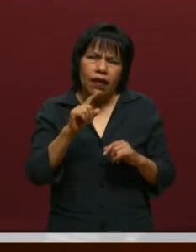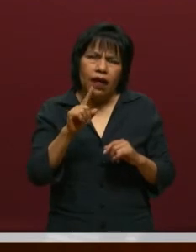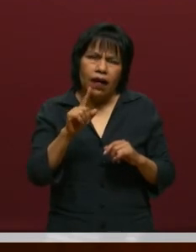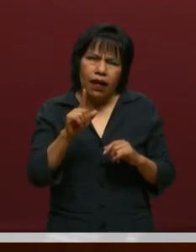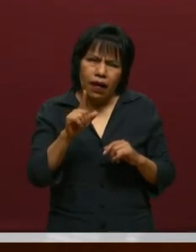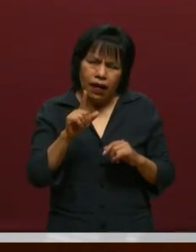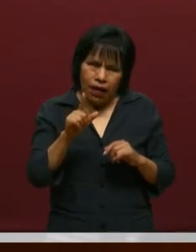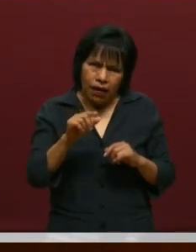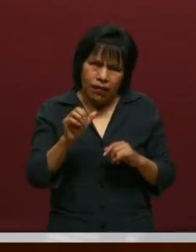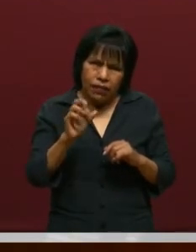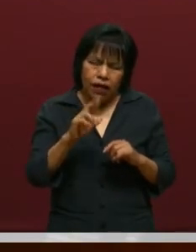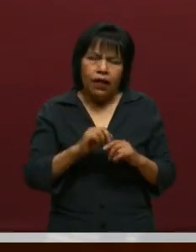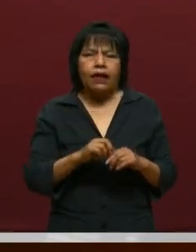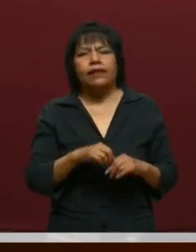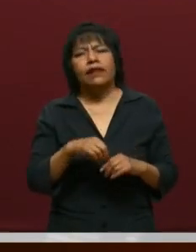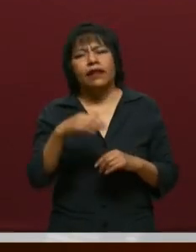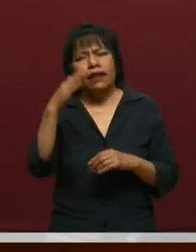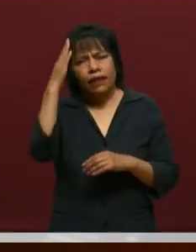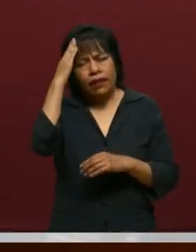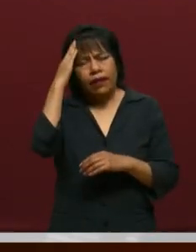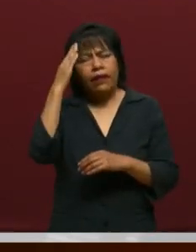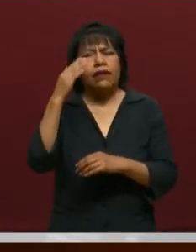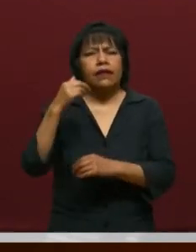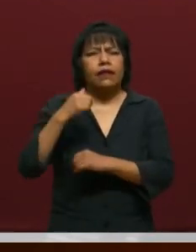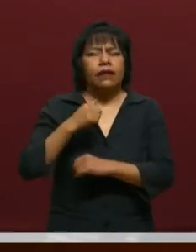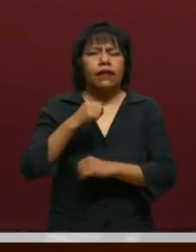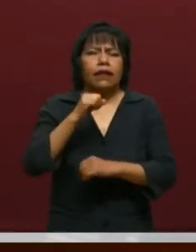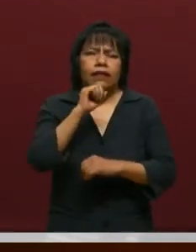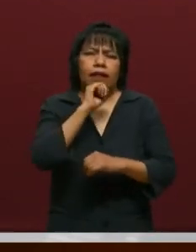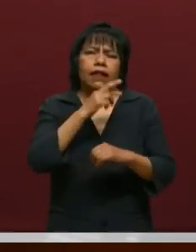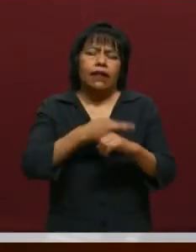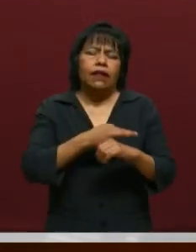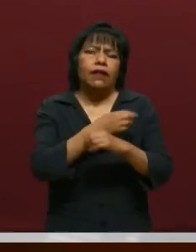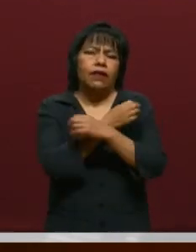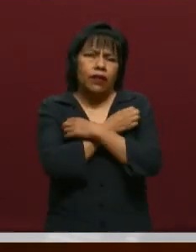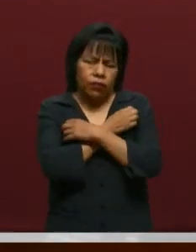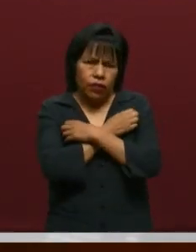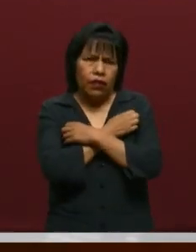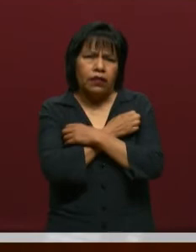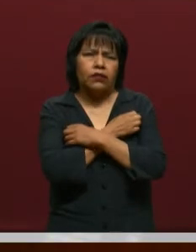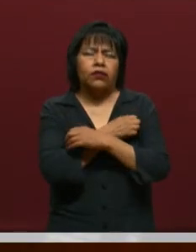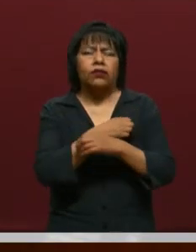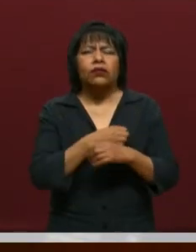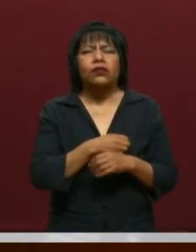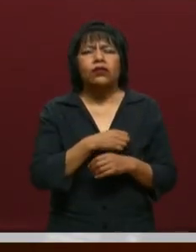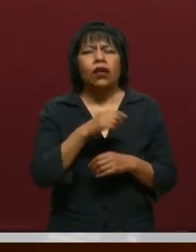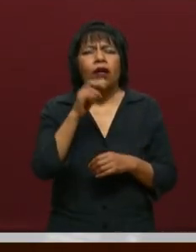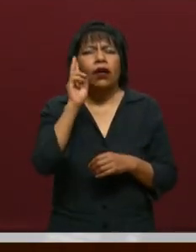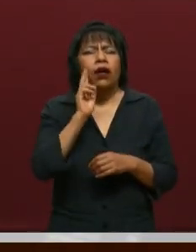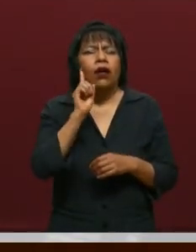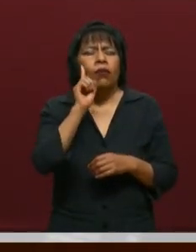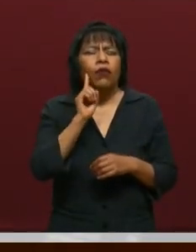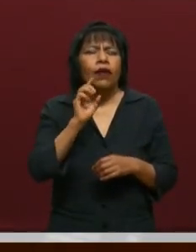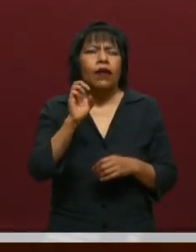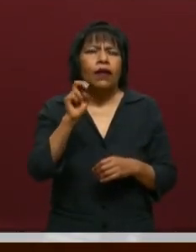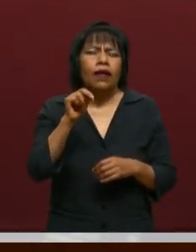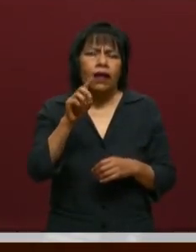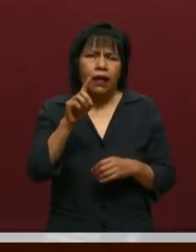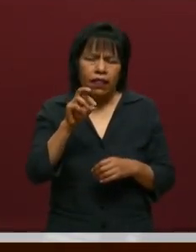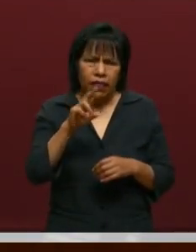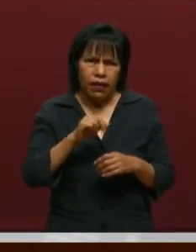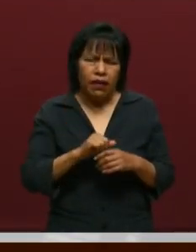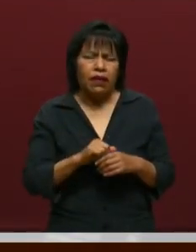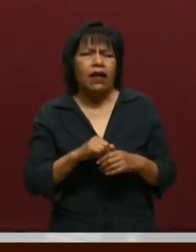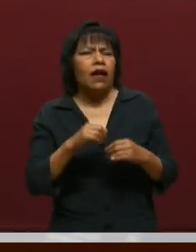oportuna del doctor Melitón Lozano, nuestro secretario de Educación, de la doctora Indira, también el subsecretario de Educación Federal